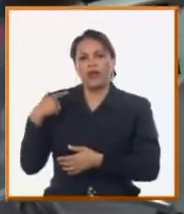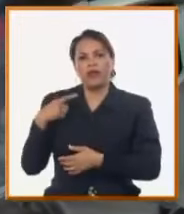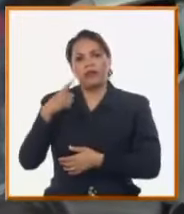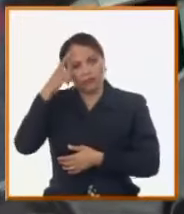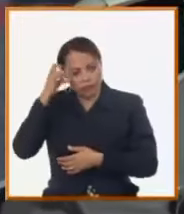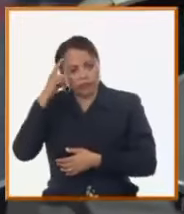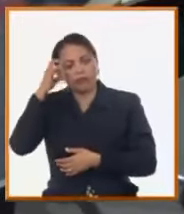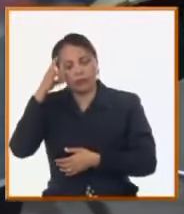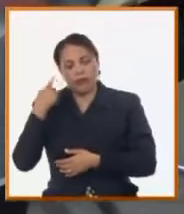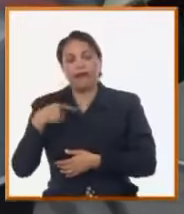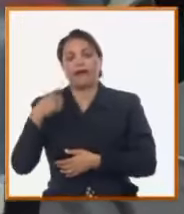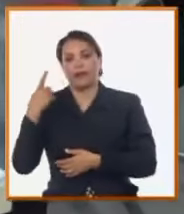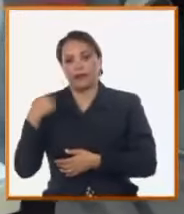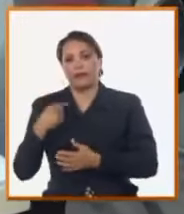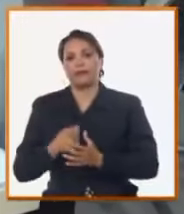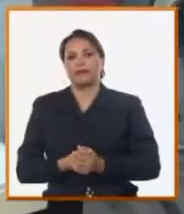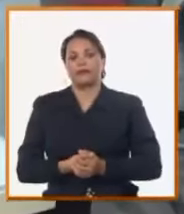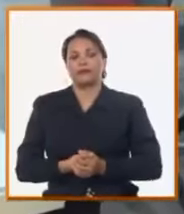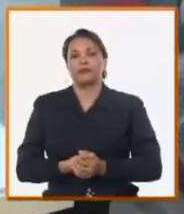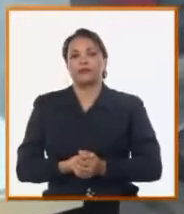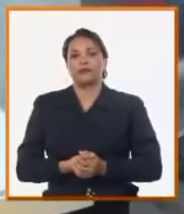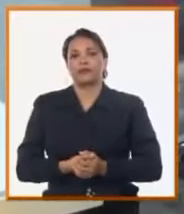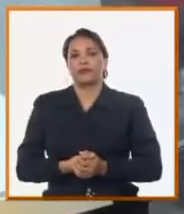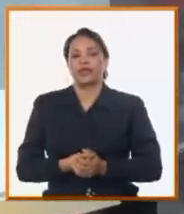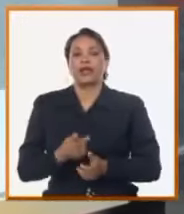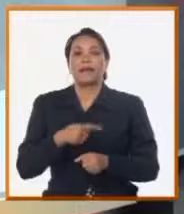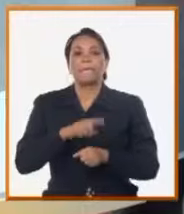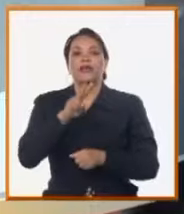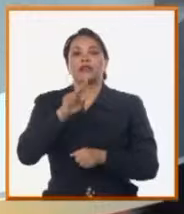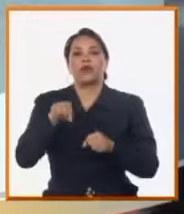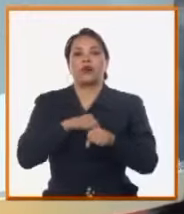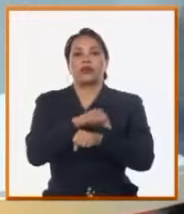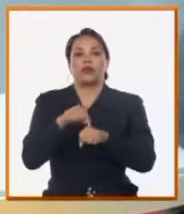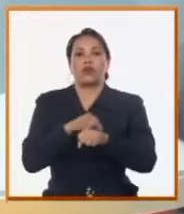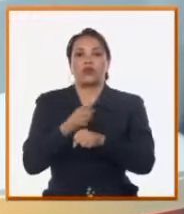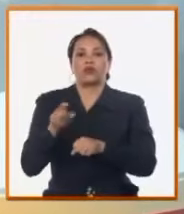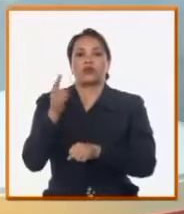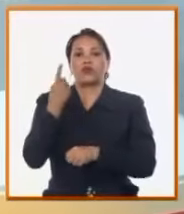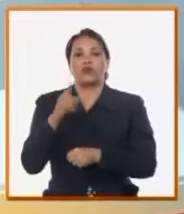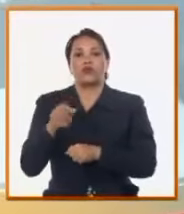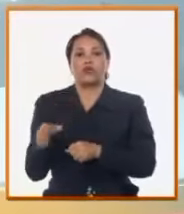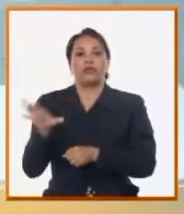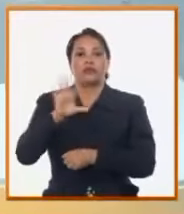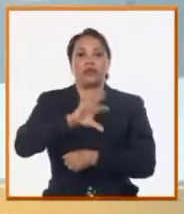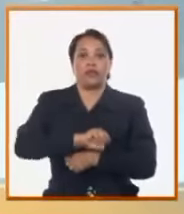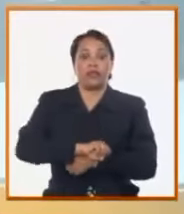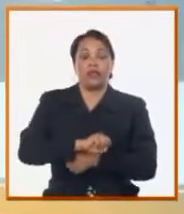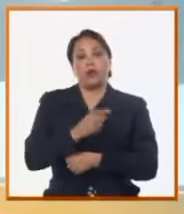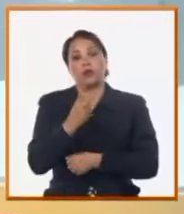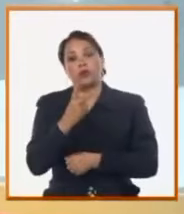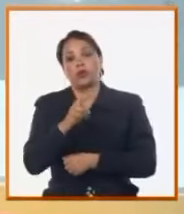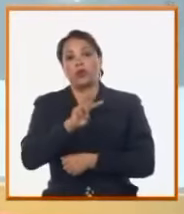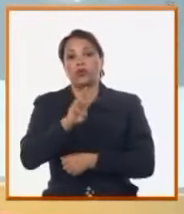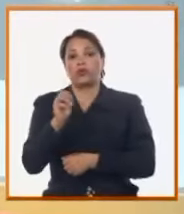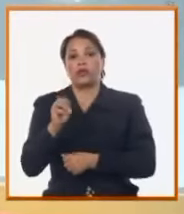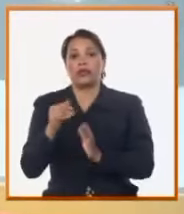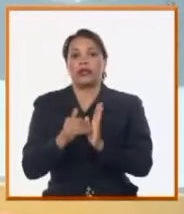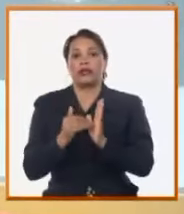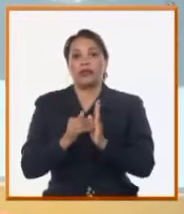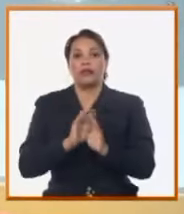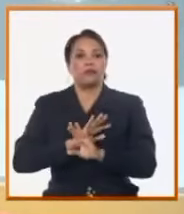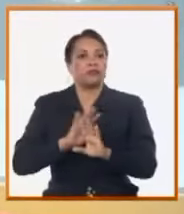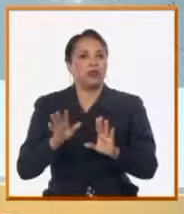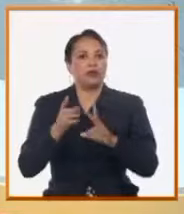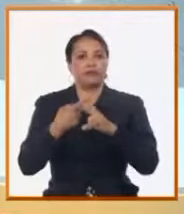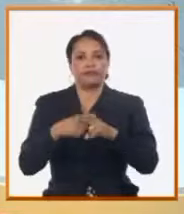día de ayer. Y prácticamente durante 24 horas de trabajo ininterrumpido, hoy sobre las 2, 3 de la tarde fue que pudimos concluir los